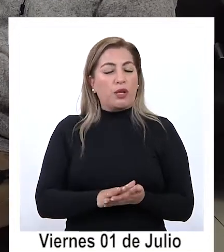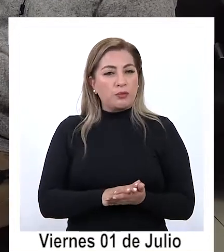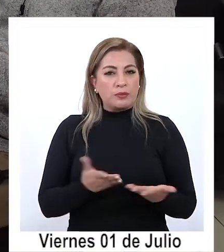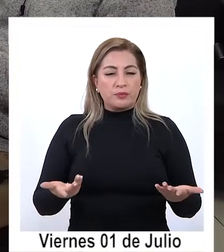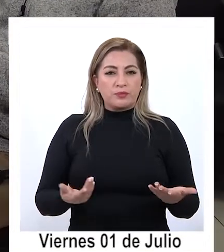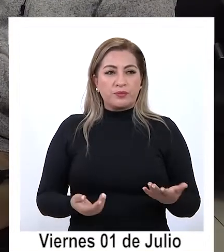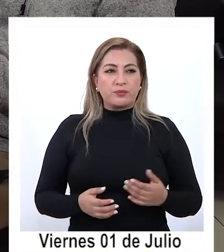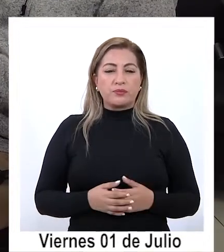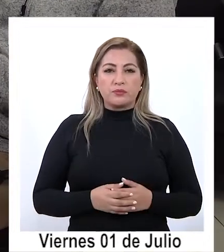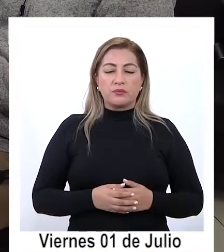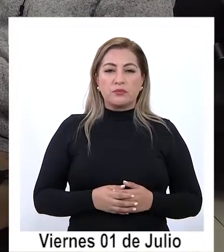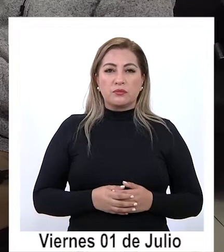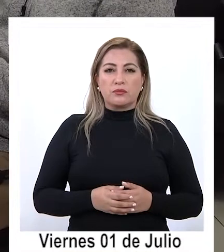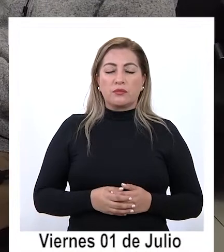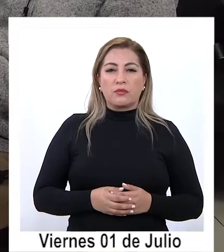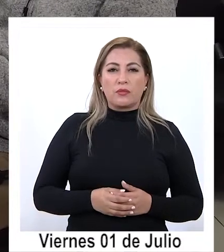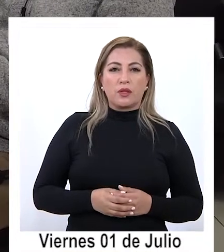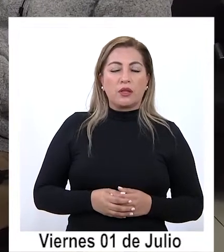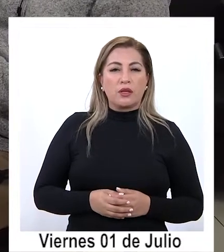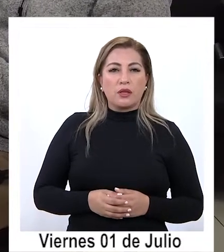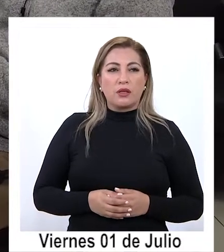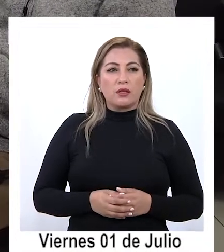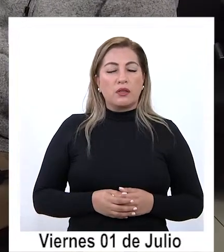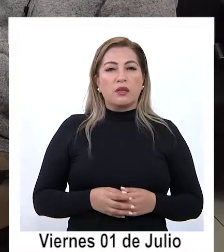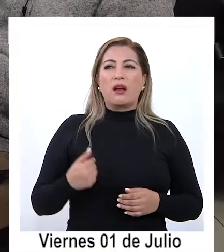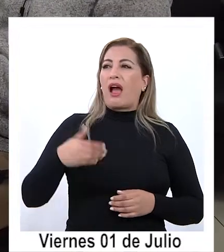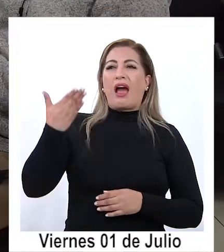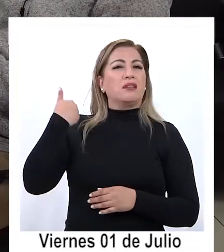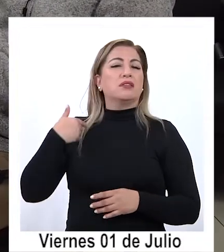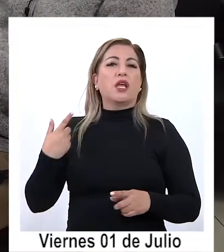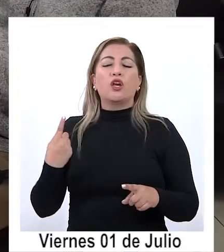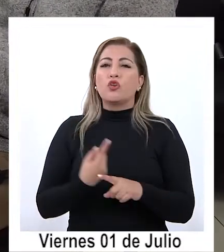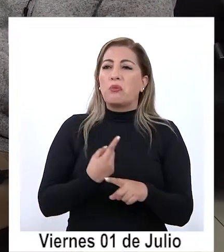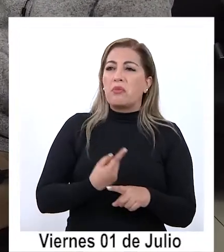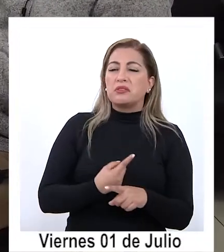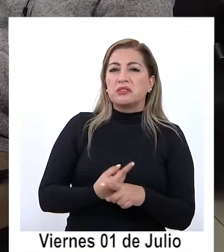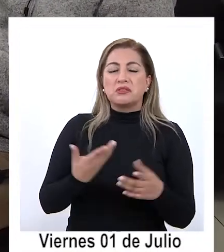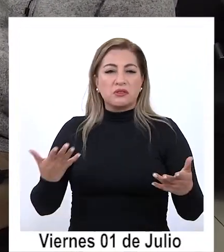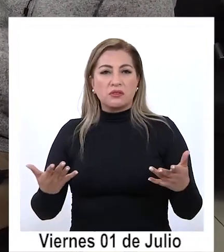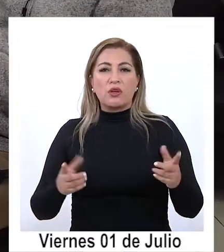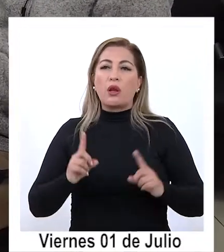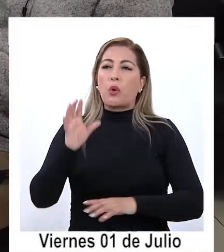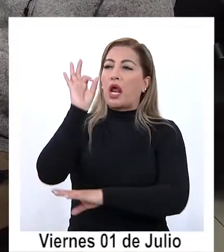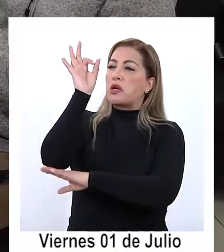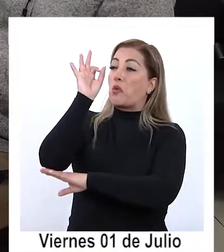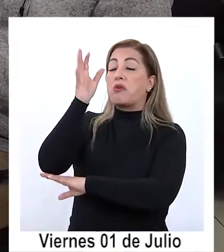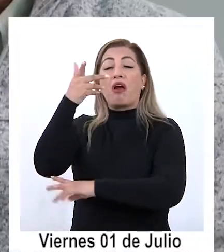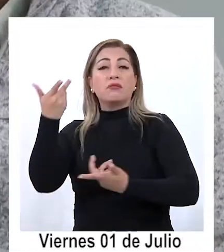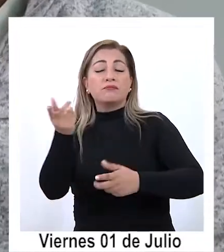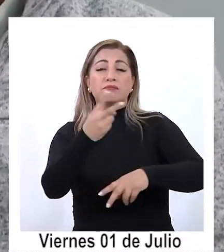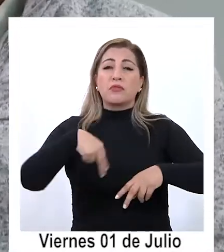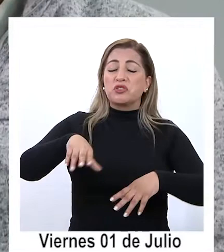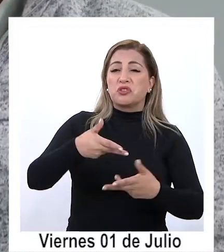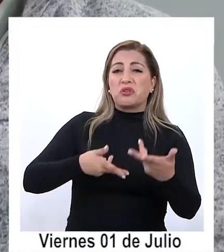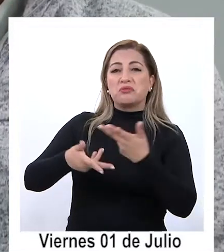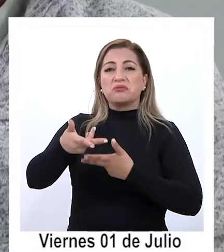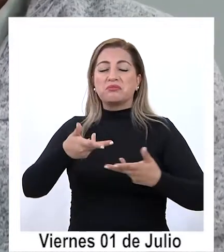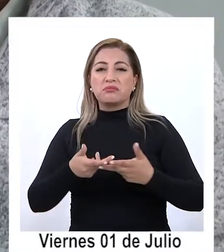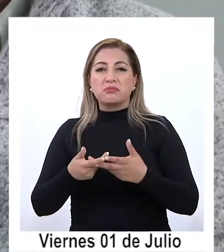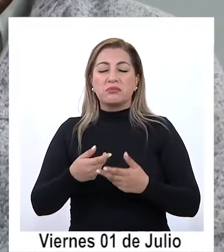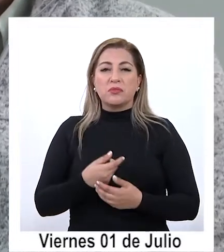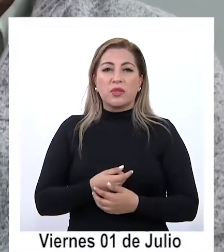de alguna manera Soto Boche cierto es una conversación que uno sostiene a lo mejor en las reuniones cierto de